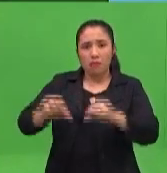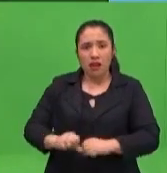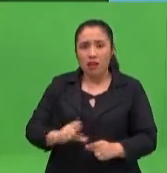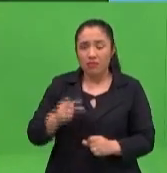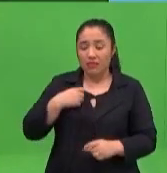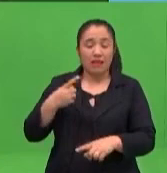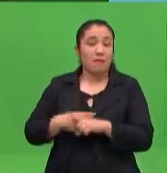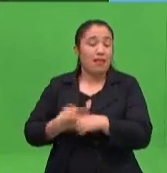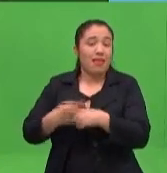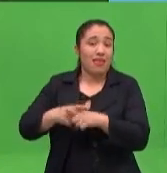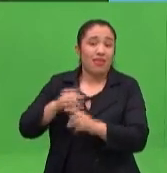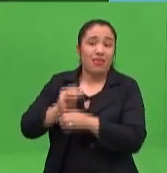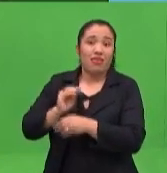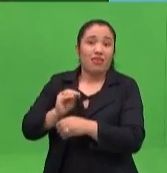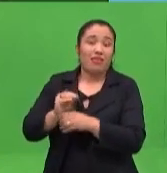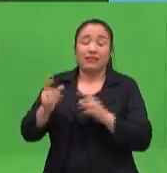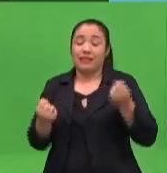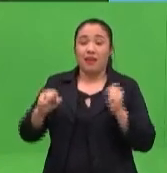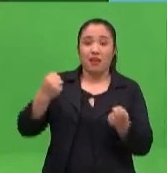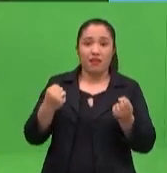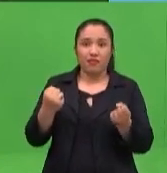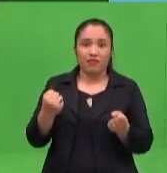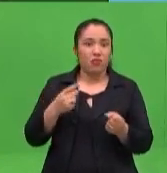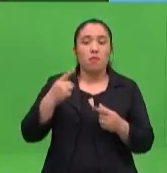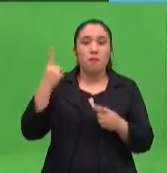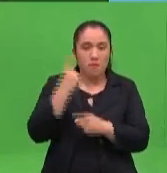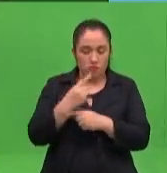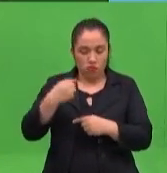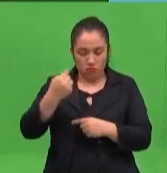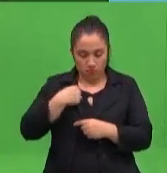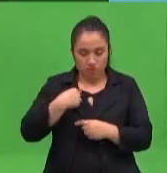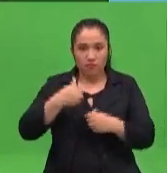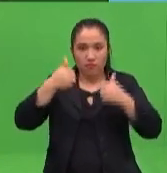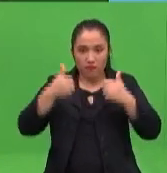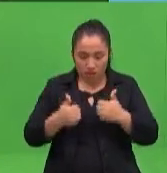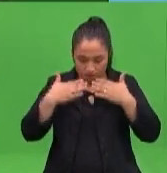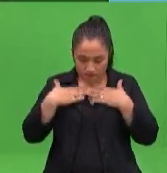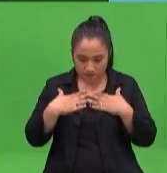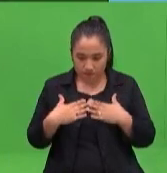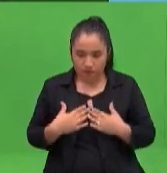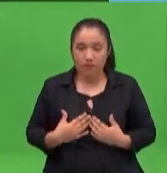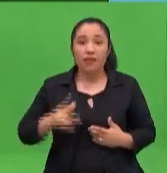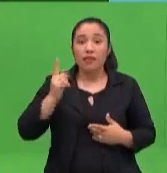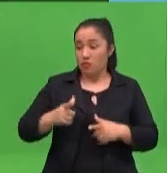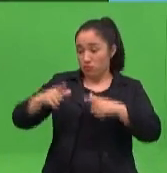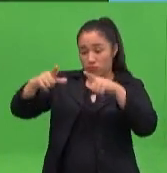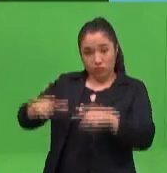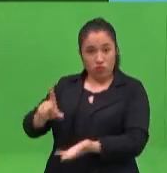hacer bien la tarea conmigo mismo y después ayudar a mi hijo, ¿verdad? Tenemos que el ambiente donde se va a